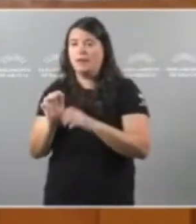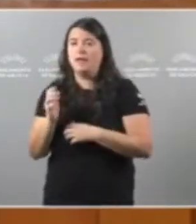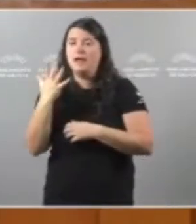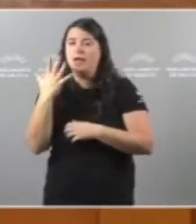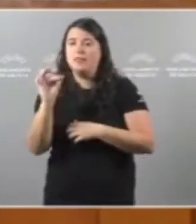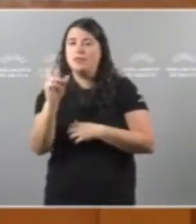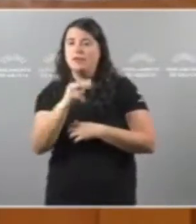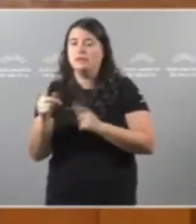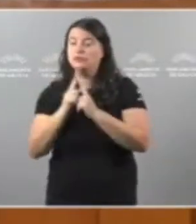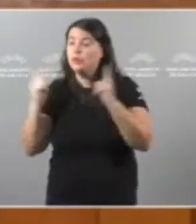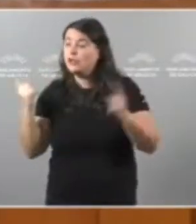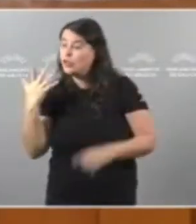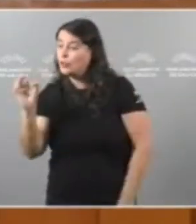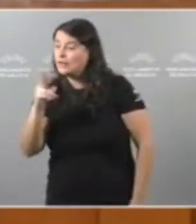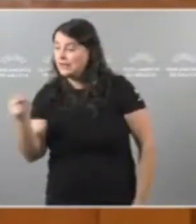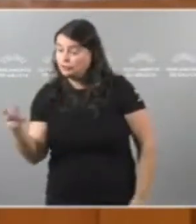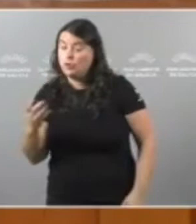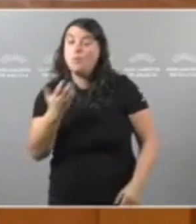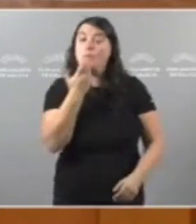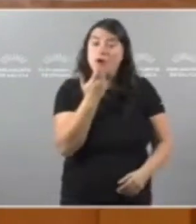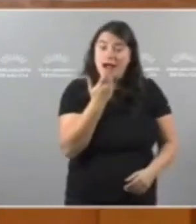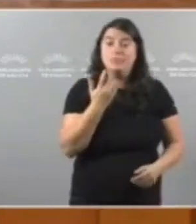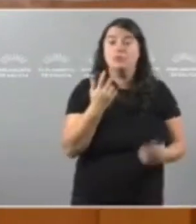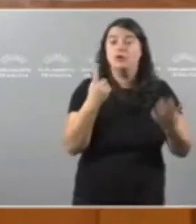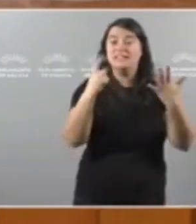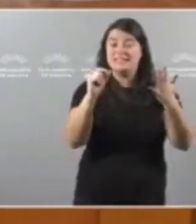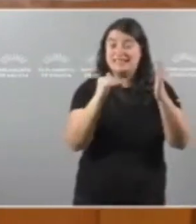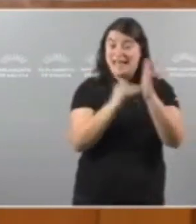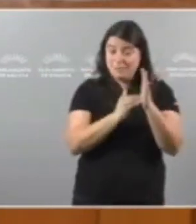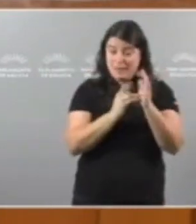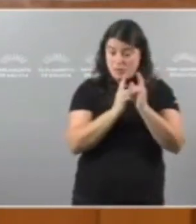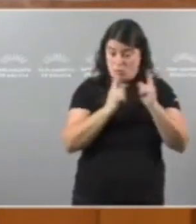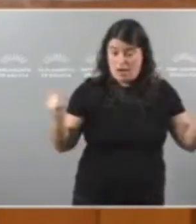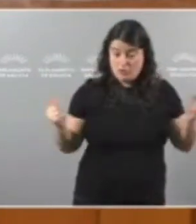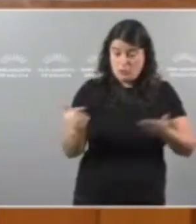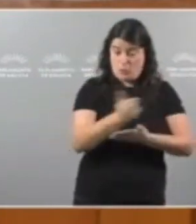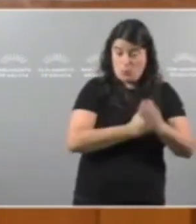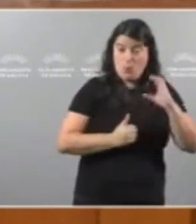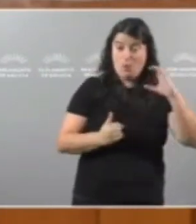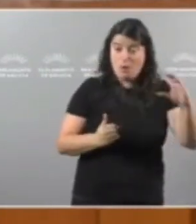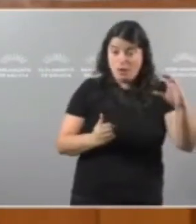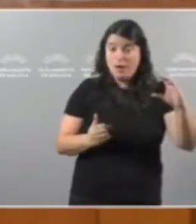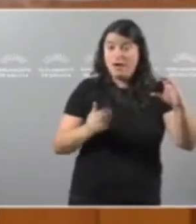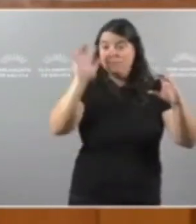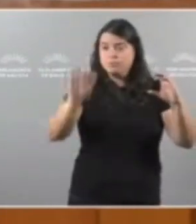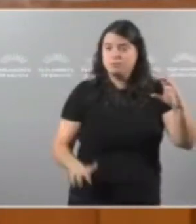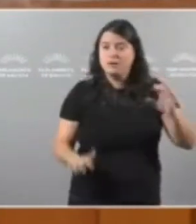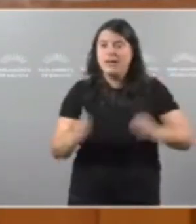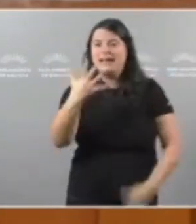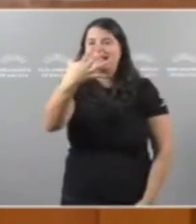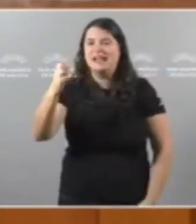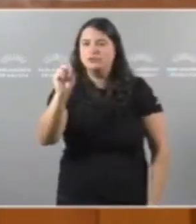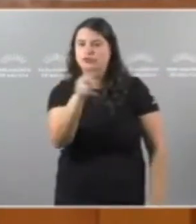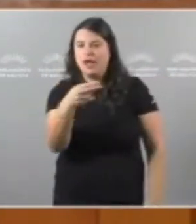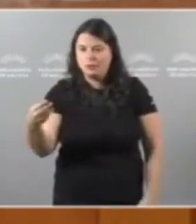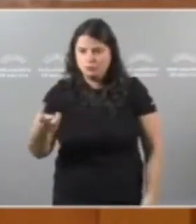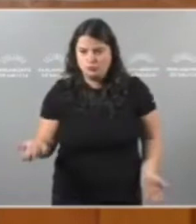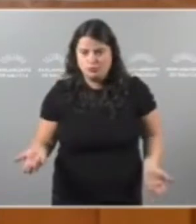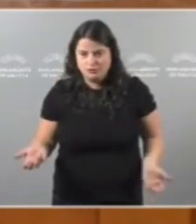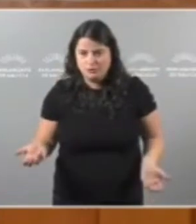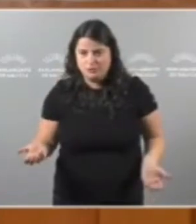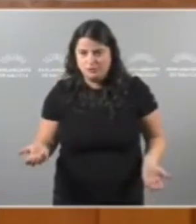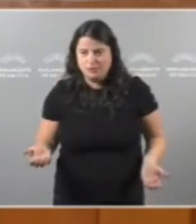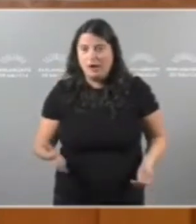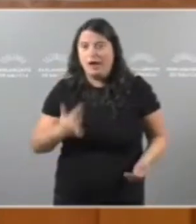euros o ano Pero é que se ingresas máis de 60.000 euros A rebaixa é de 500 E se ademais desa